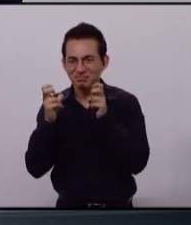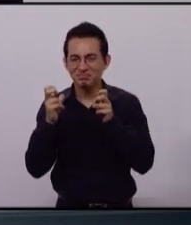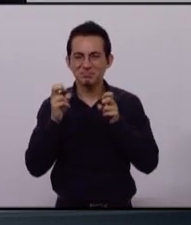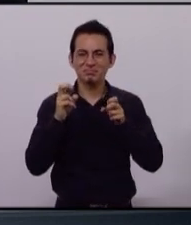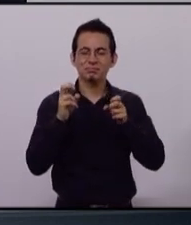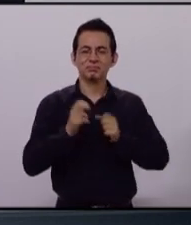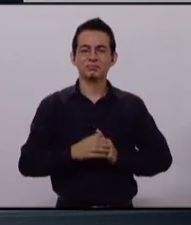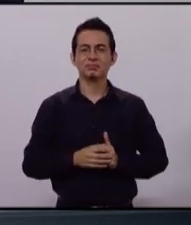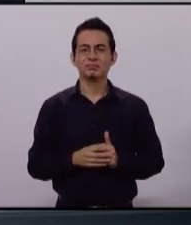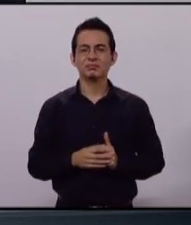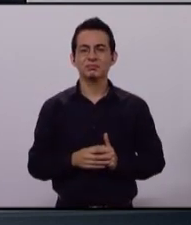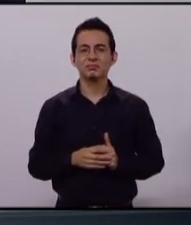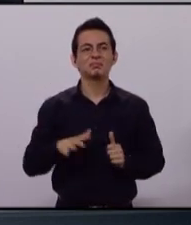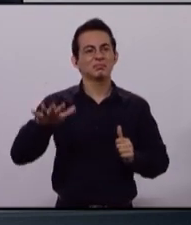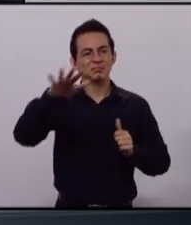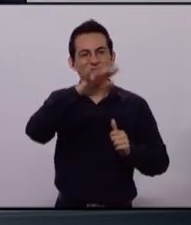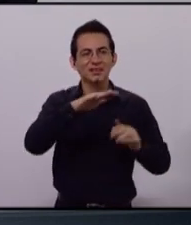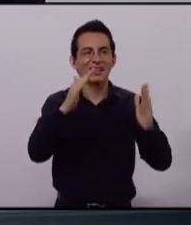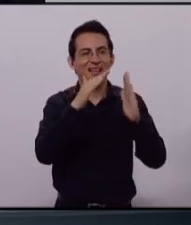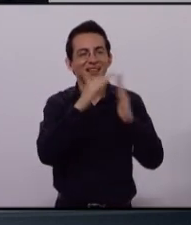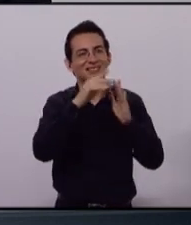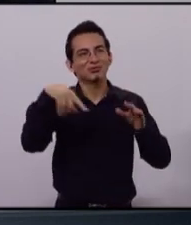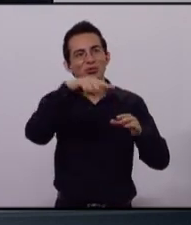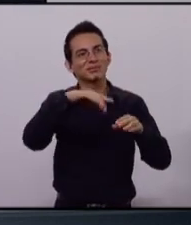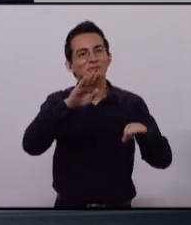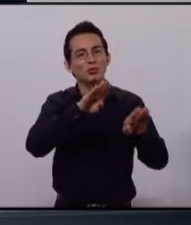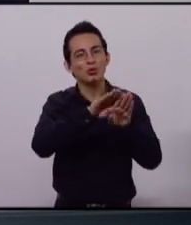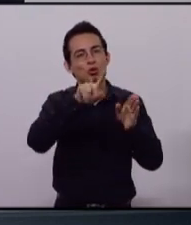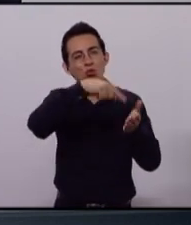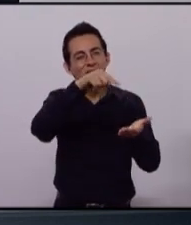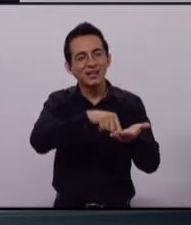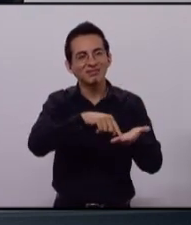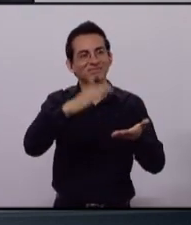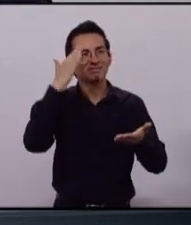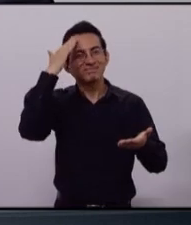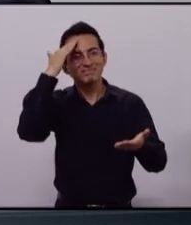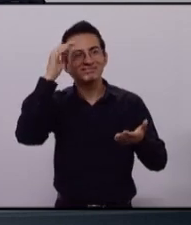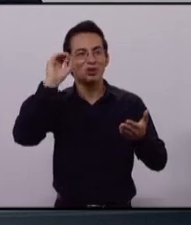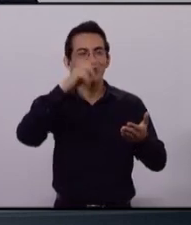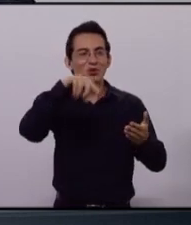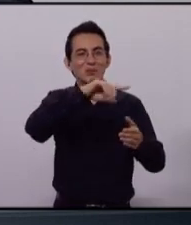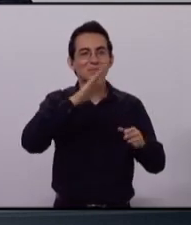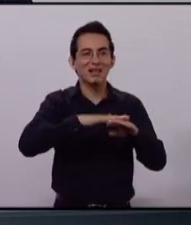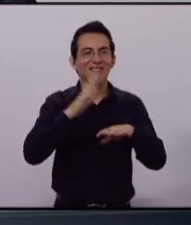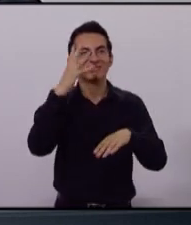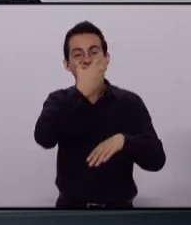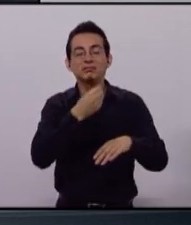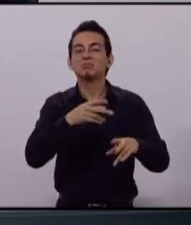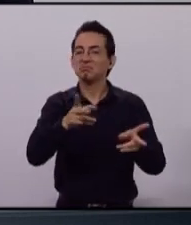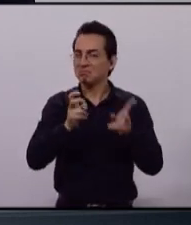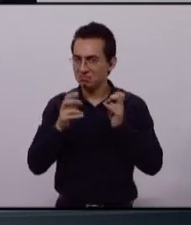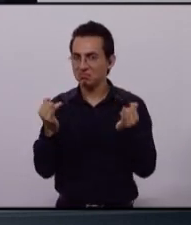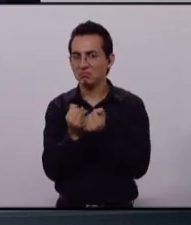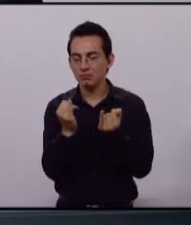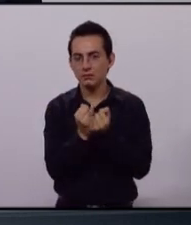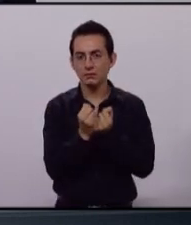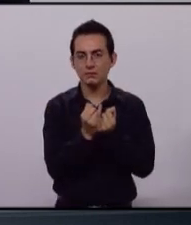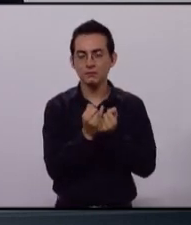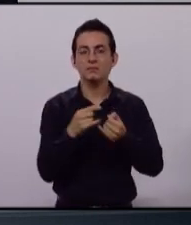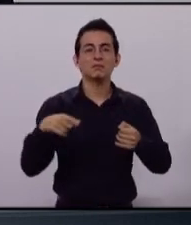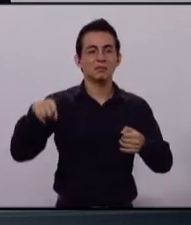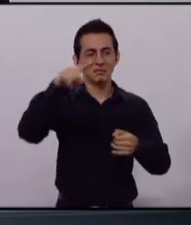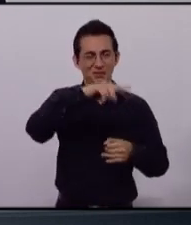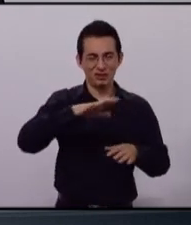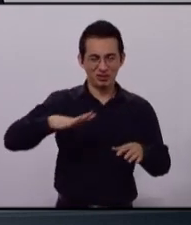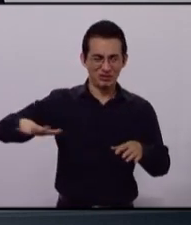sitios patrimoniales. La percepción ciudadana es que la desconfianza e indiferencia hacia el